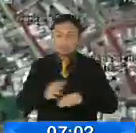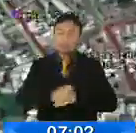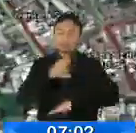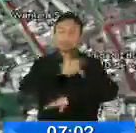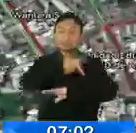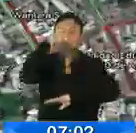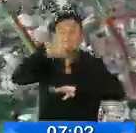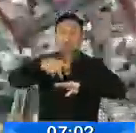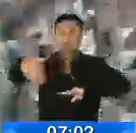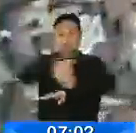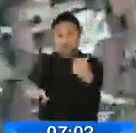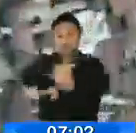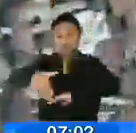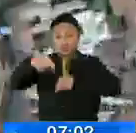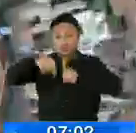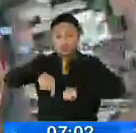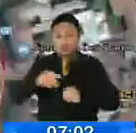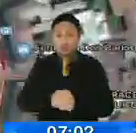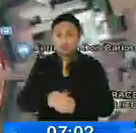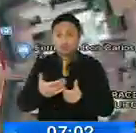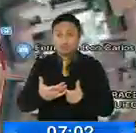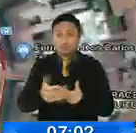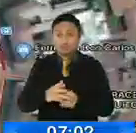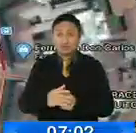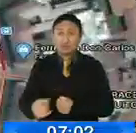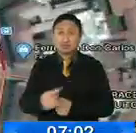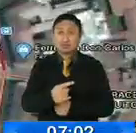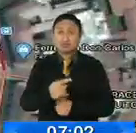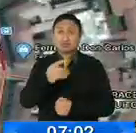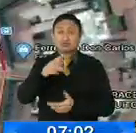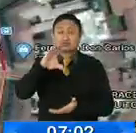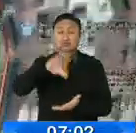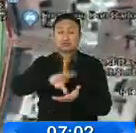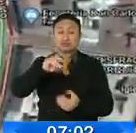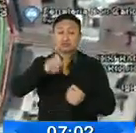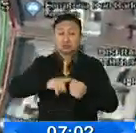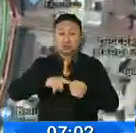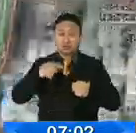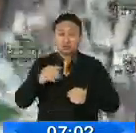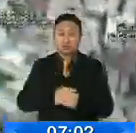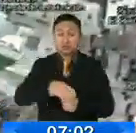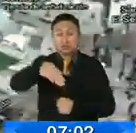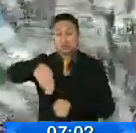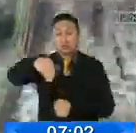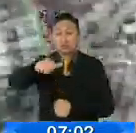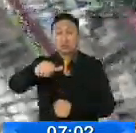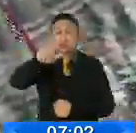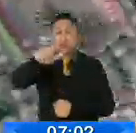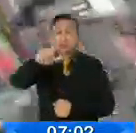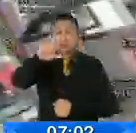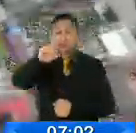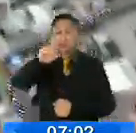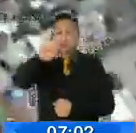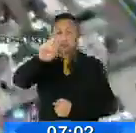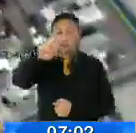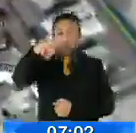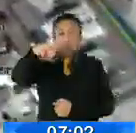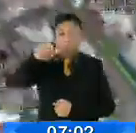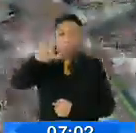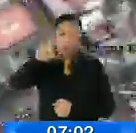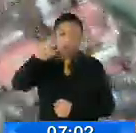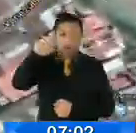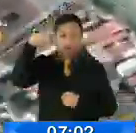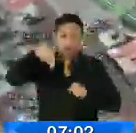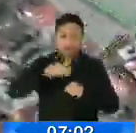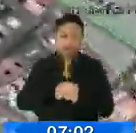vemos que se complica un poco más hacia el centro de la ciudad, en la Pedro Vicente Maldonado, también hay tráfico entrando al centro de la